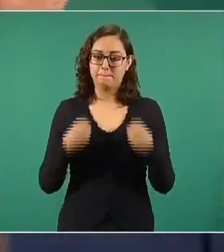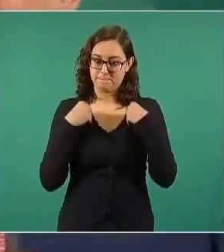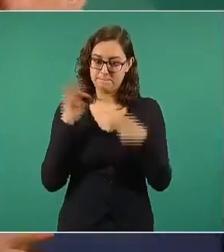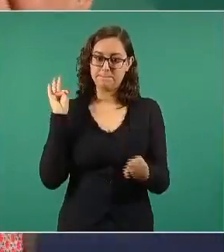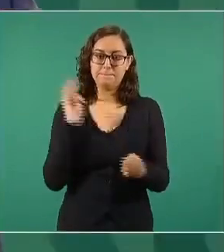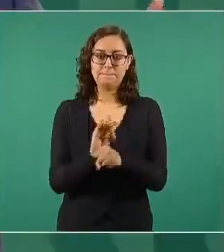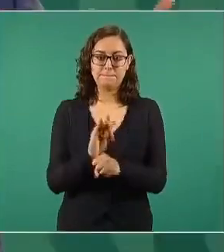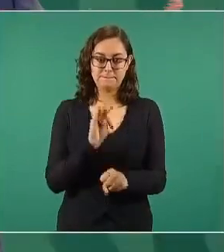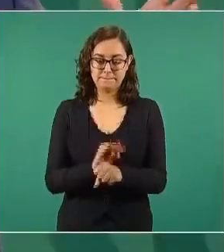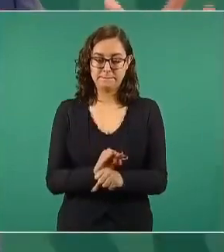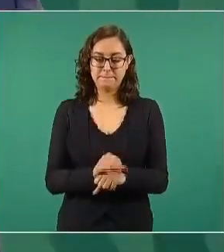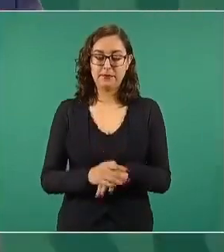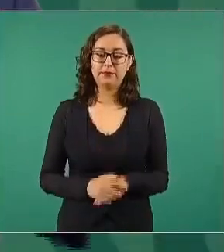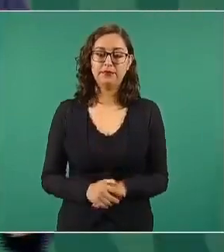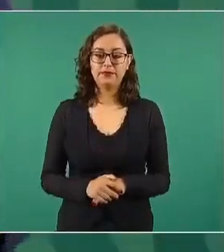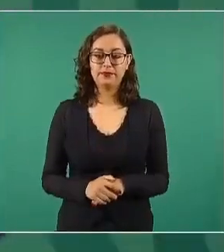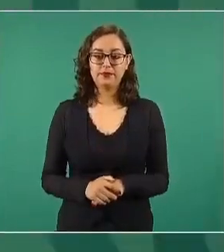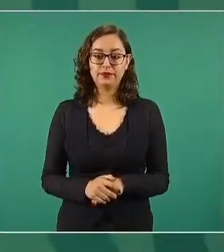hay